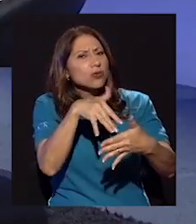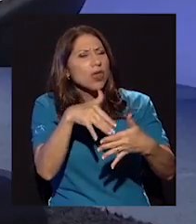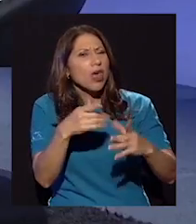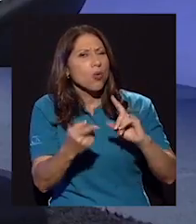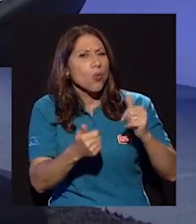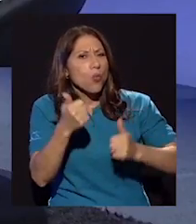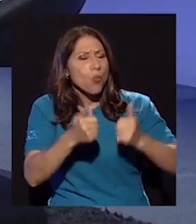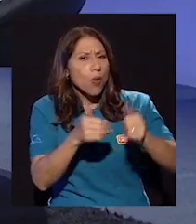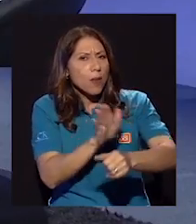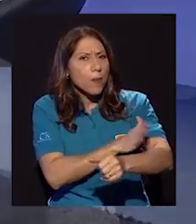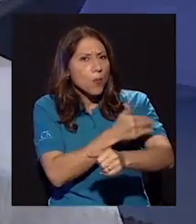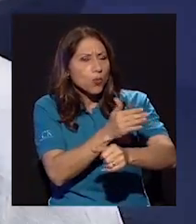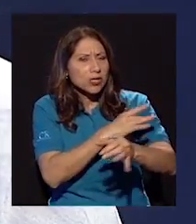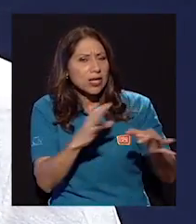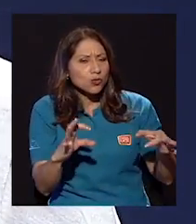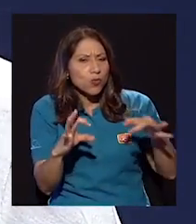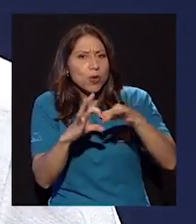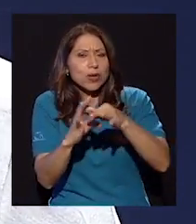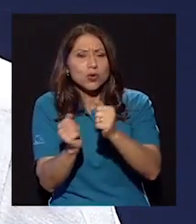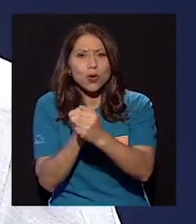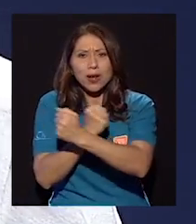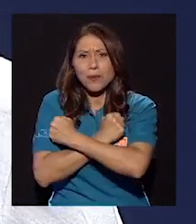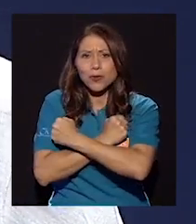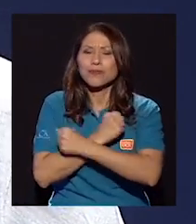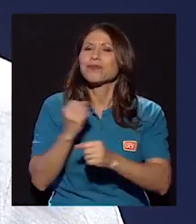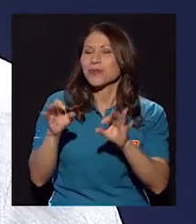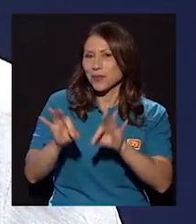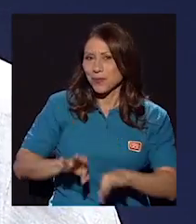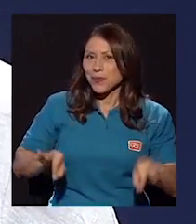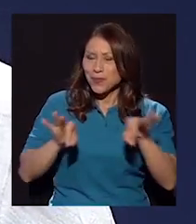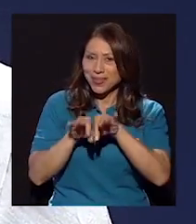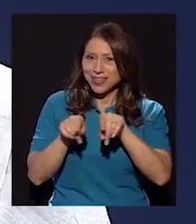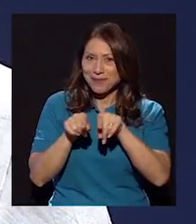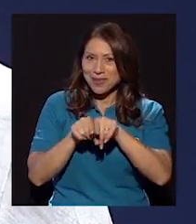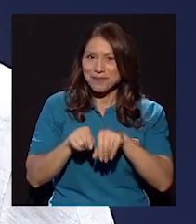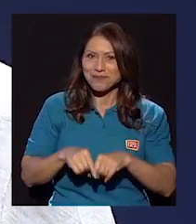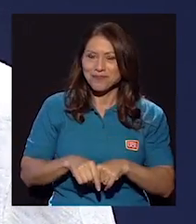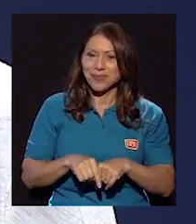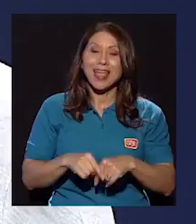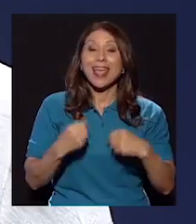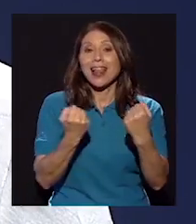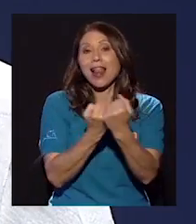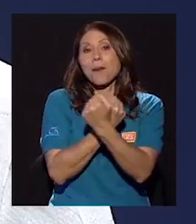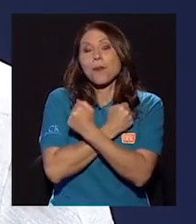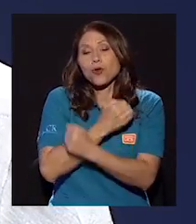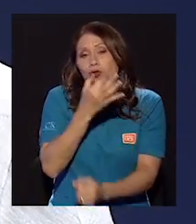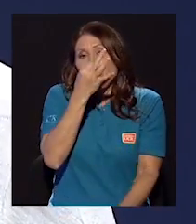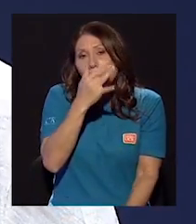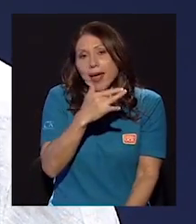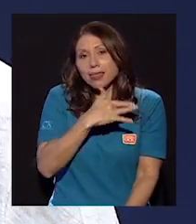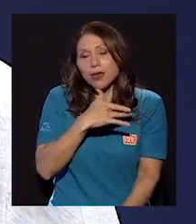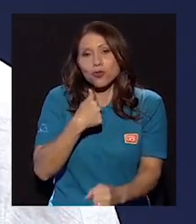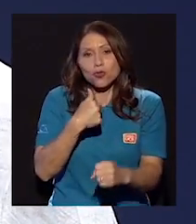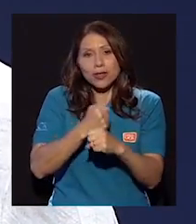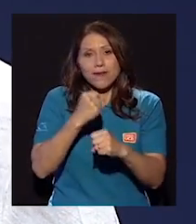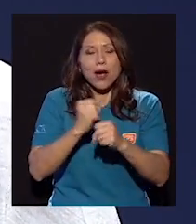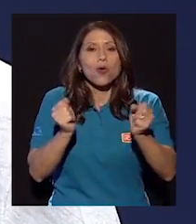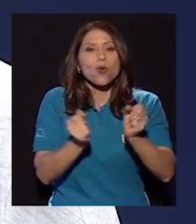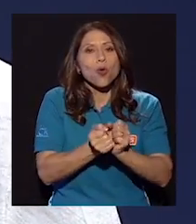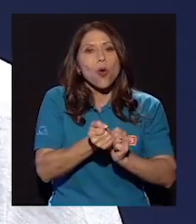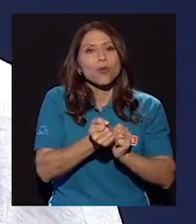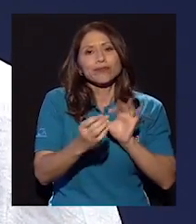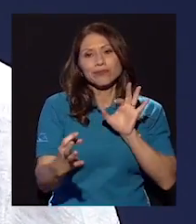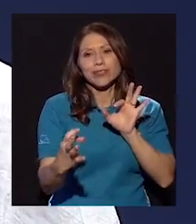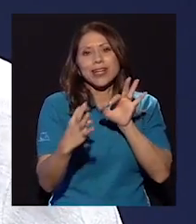su vinculación con el amor. Muy importante también, claro. El tema del amor romántico lo trabajo mucho sobre todo relacionado con cuestiones de